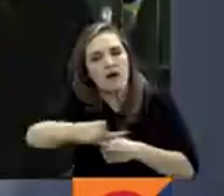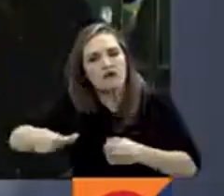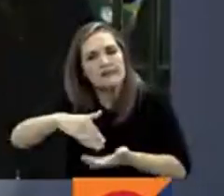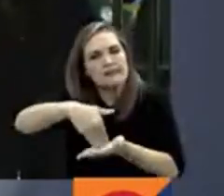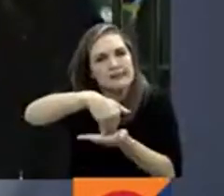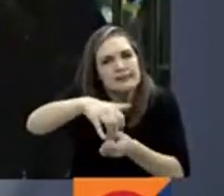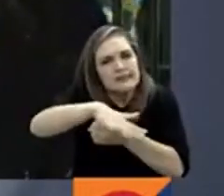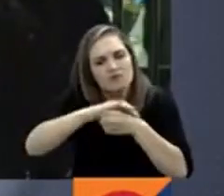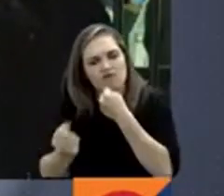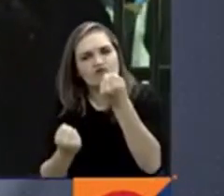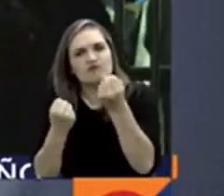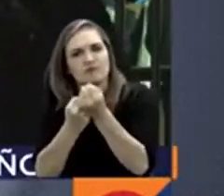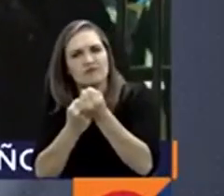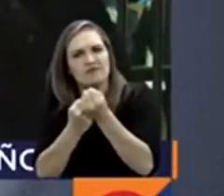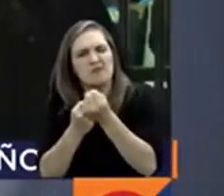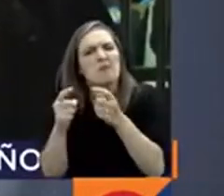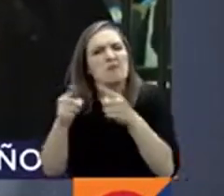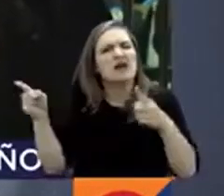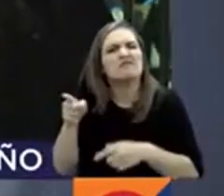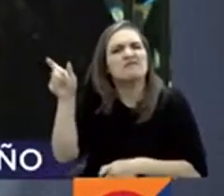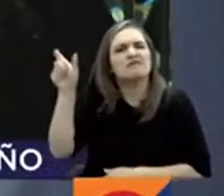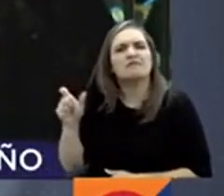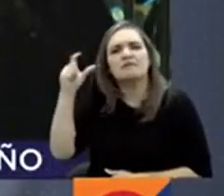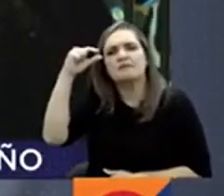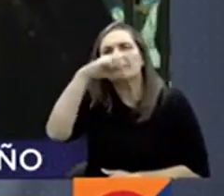más detalles de su intervención. Muy buenas noches, Luisa.